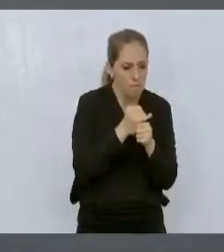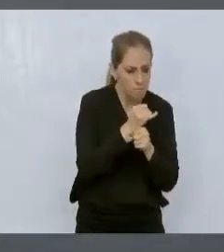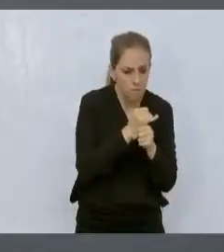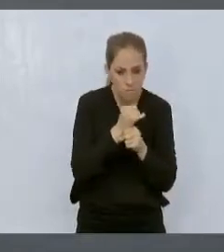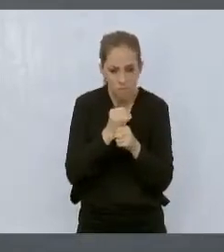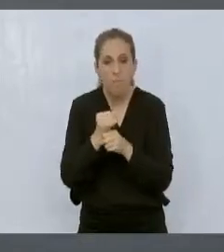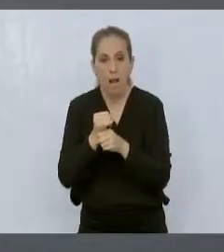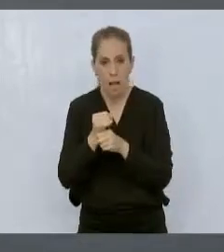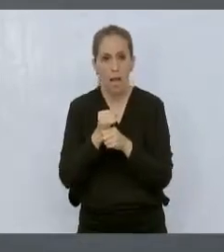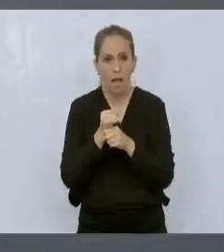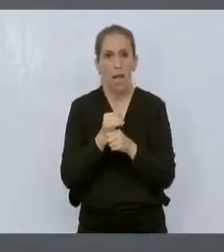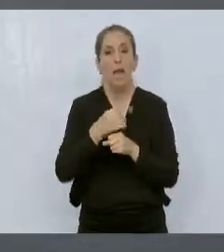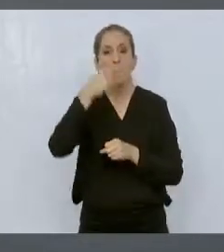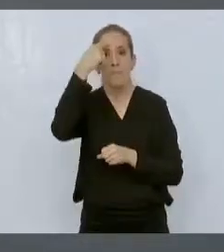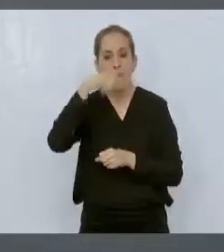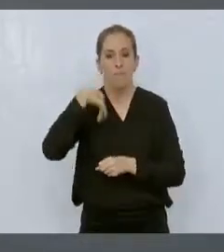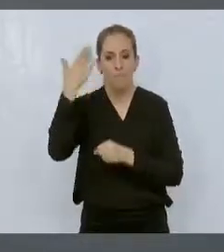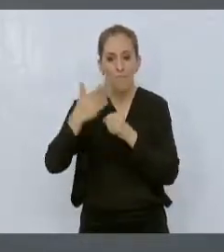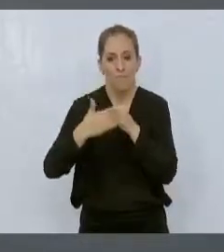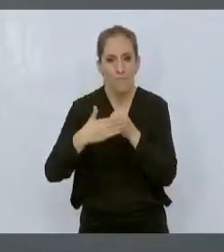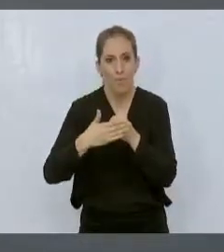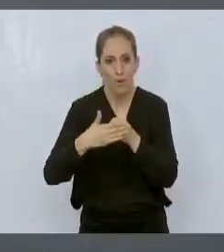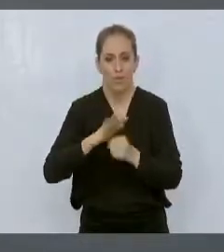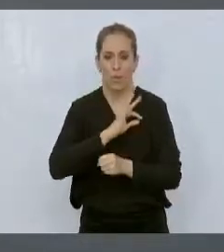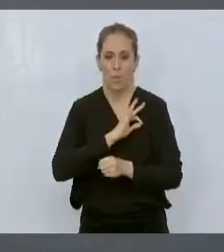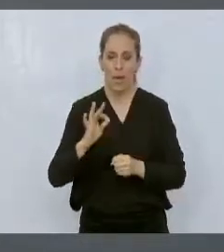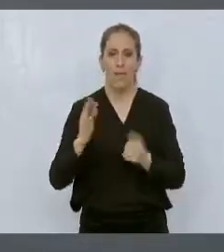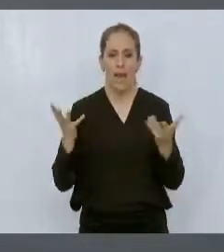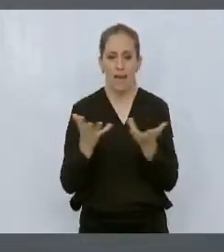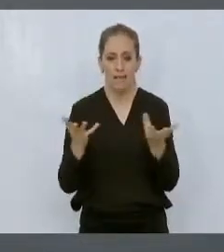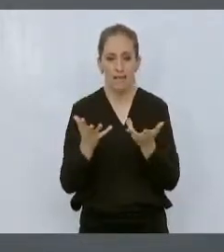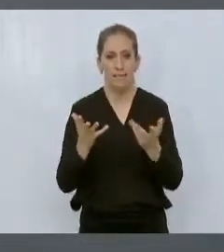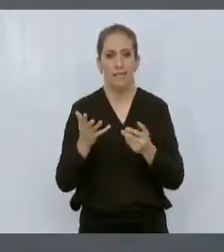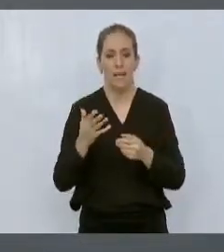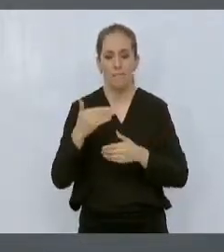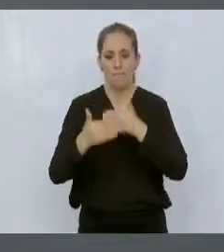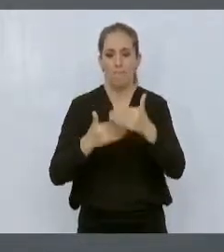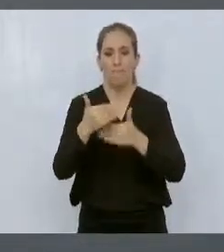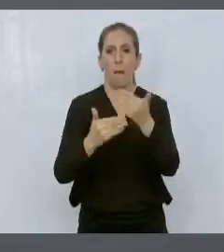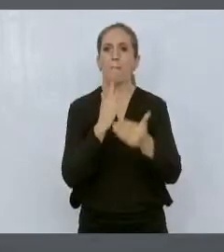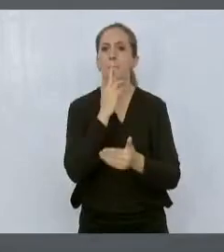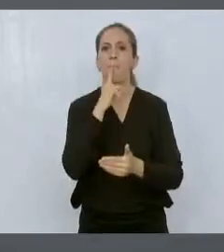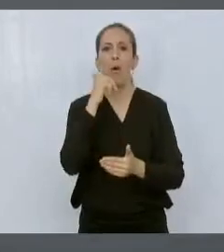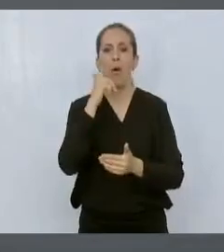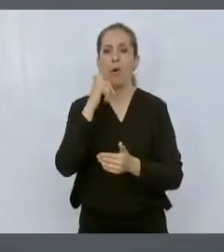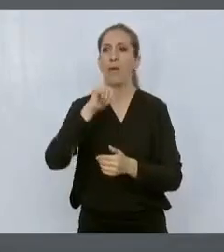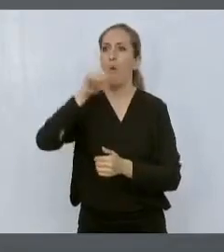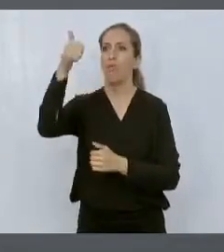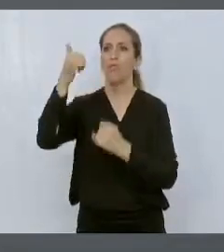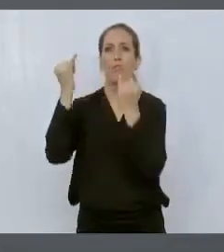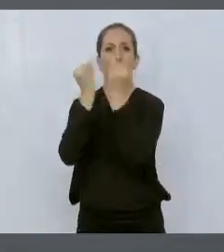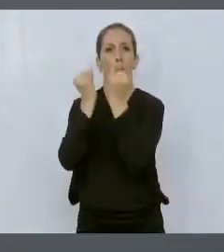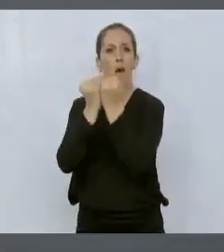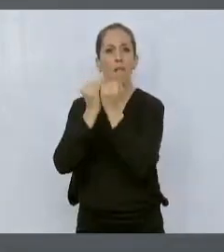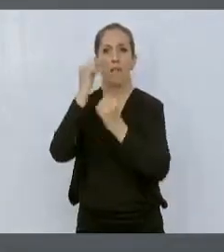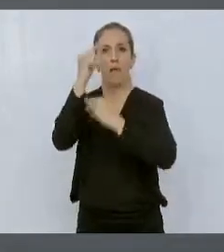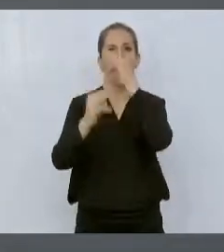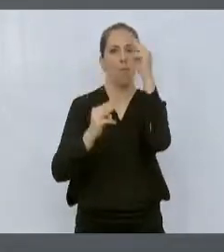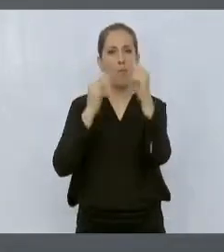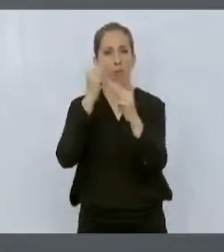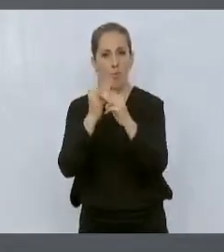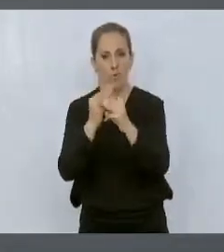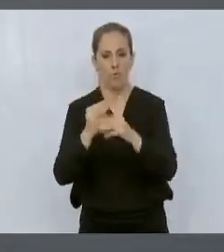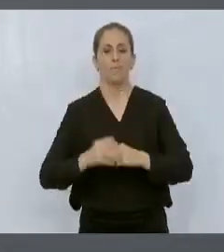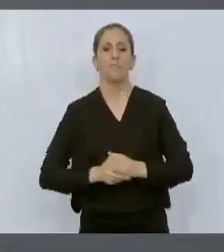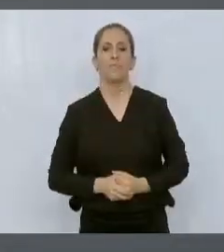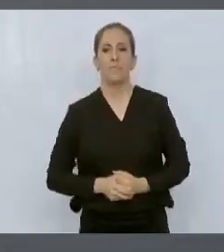la cabra de alta genética para competir con los mejores del mundo. De eso se trata. Ya estamos produciendo, ya estamos produciendo